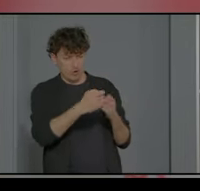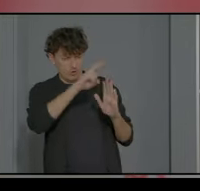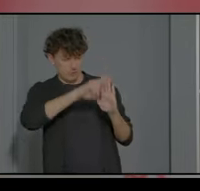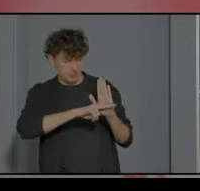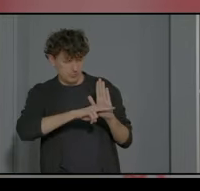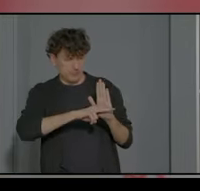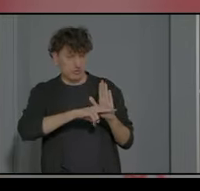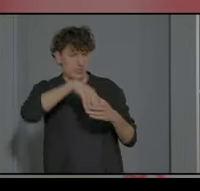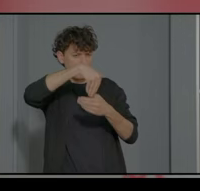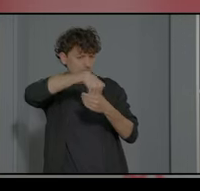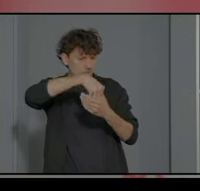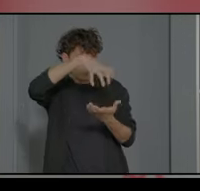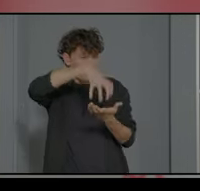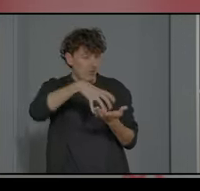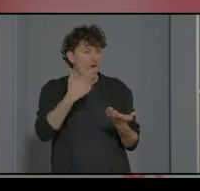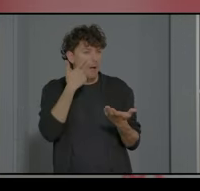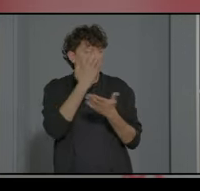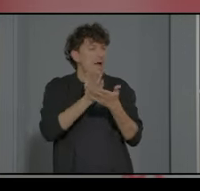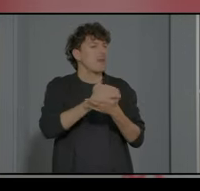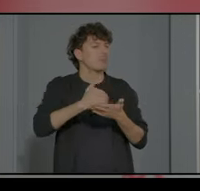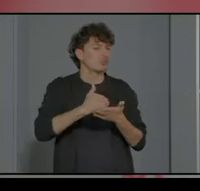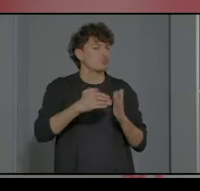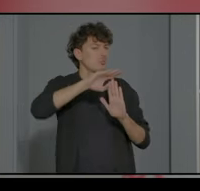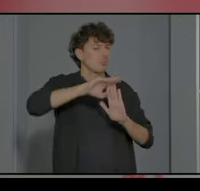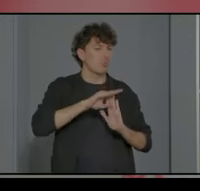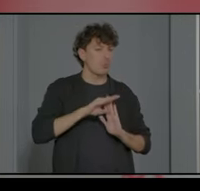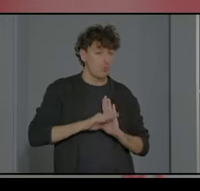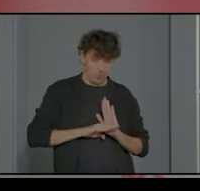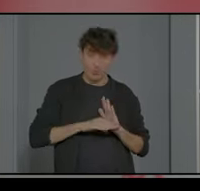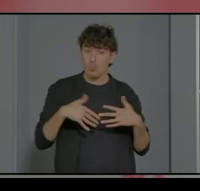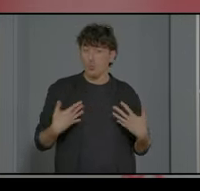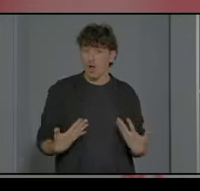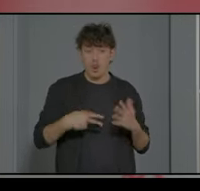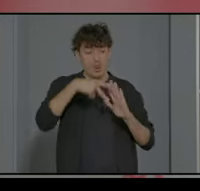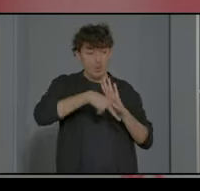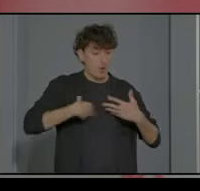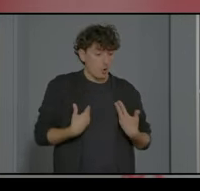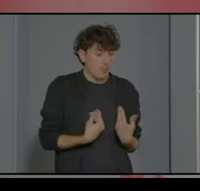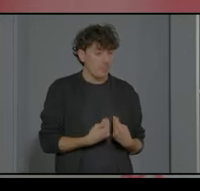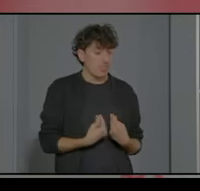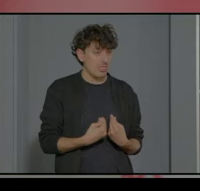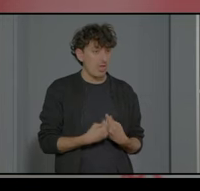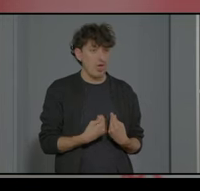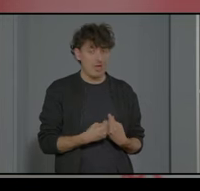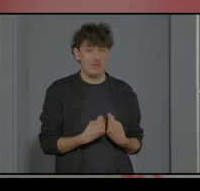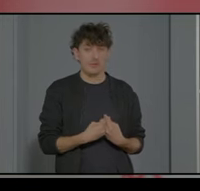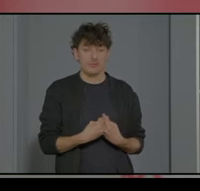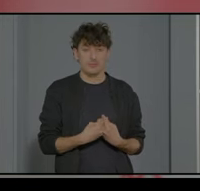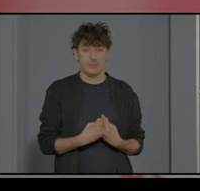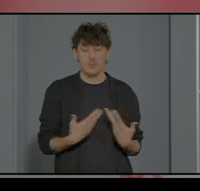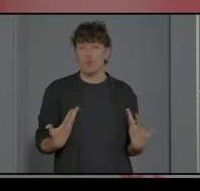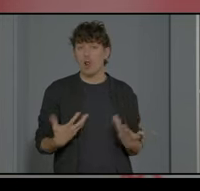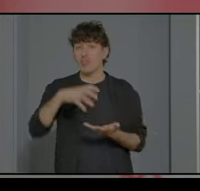vamos a definir cuáles son los parámetros de esta experiencia cuáles son las normas de convivencia que va a aceptar el